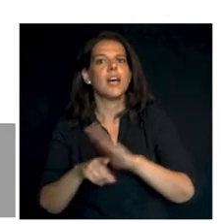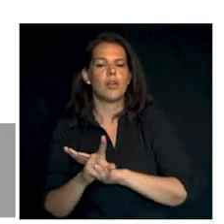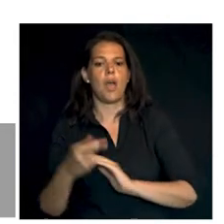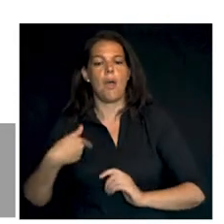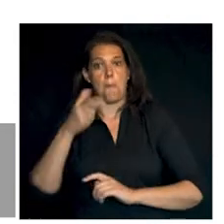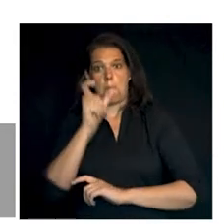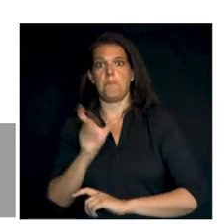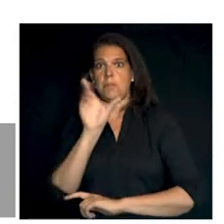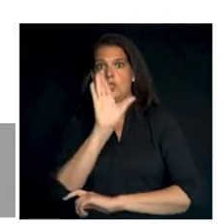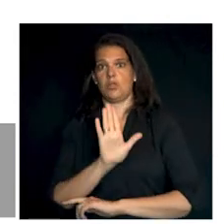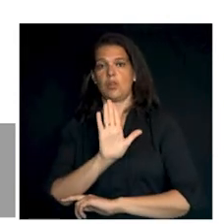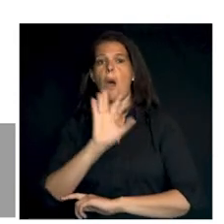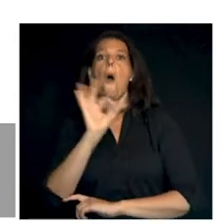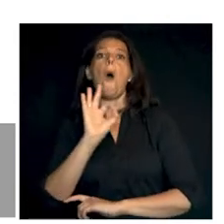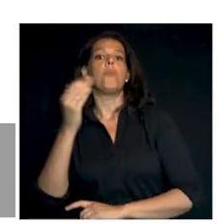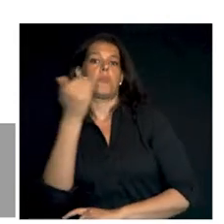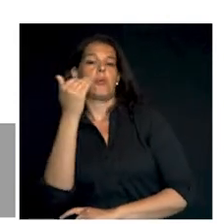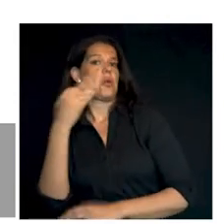en persona o por correo.